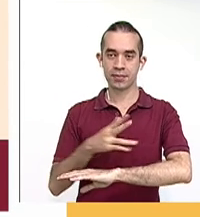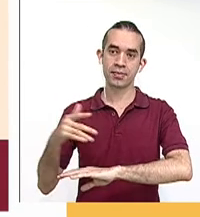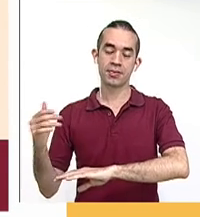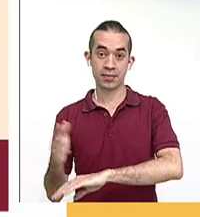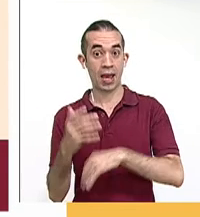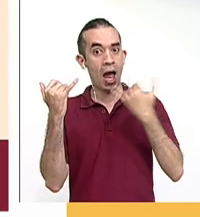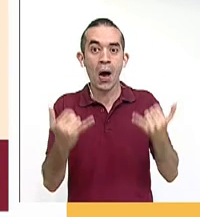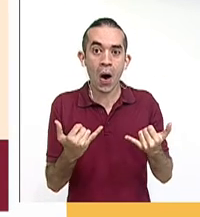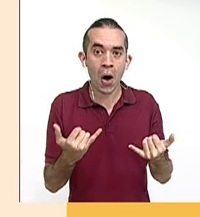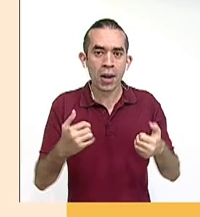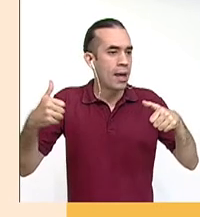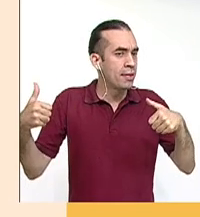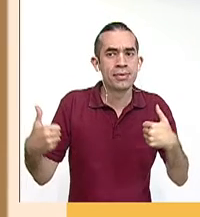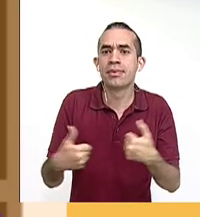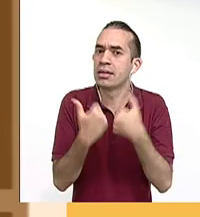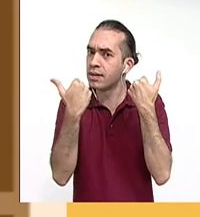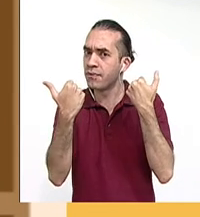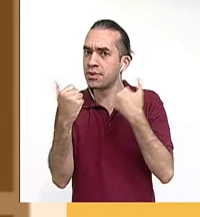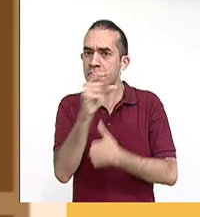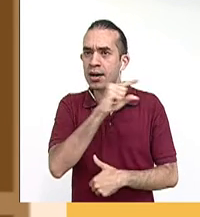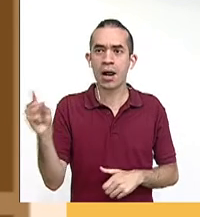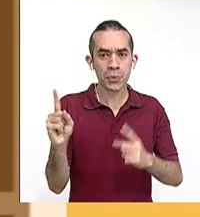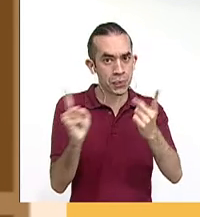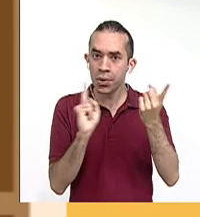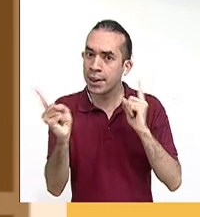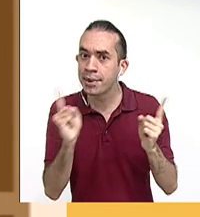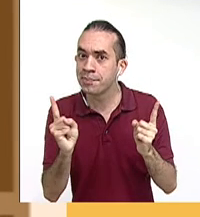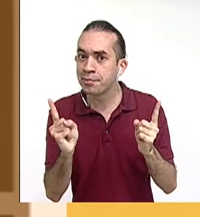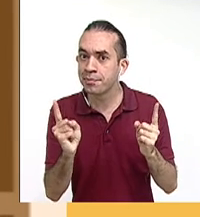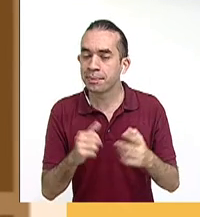Veamos cuál es el desafío de esta semana.